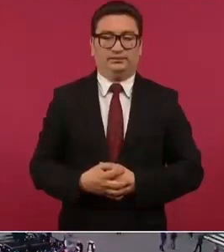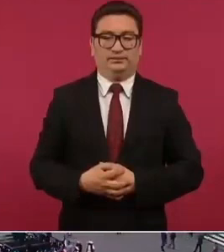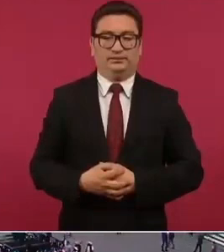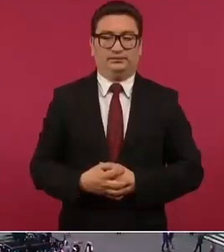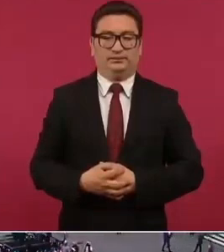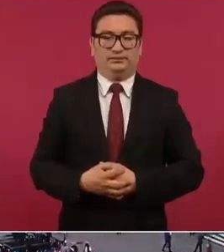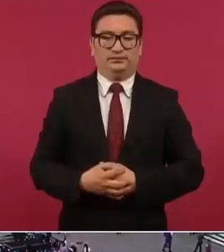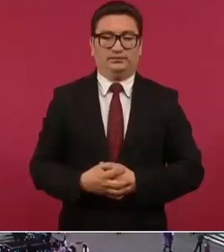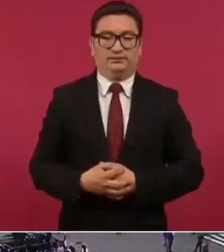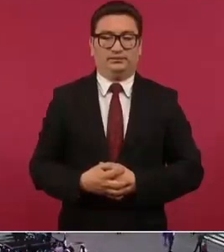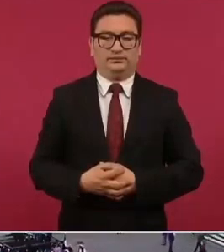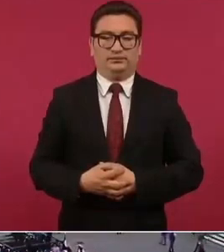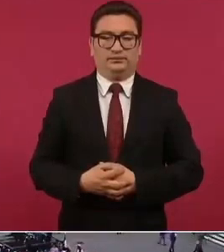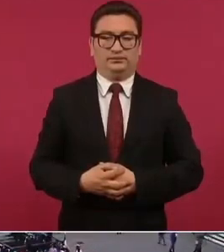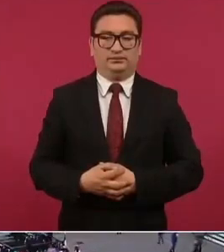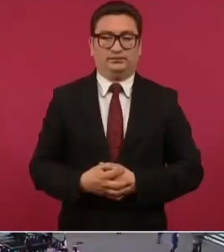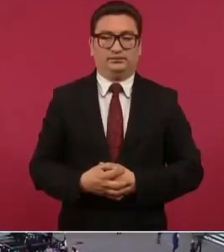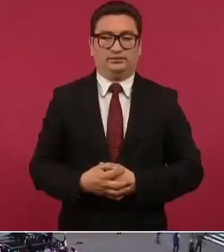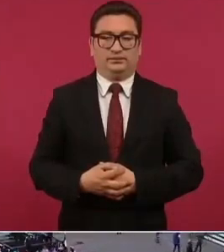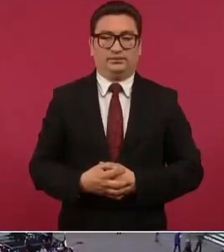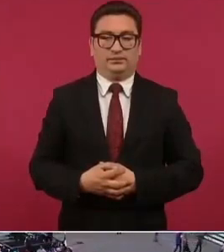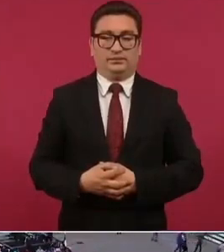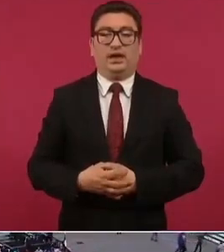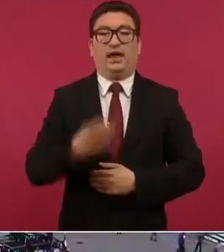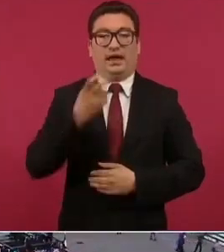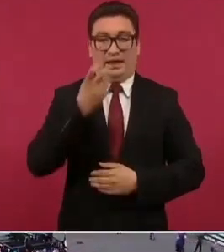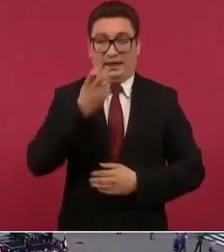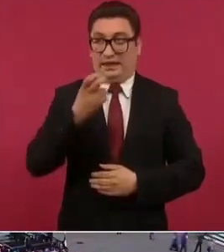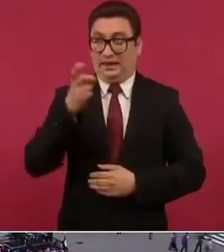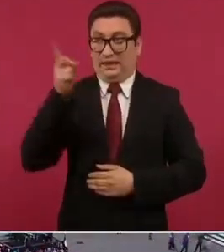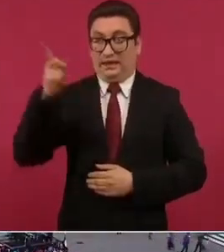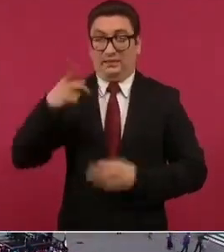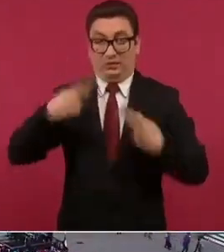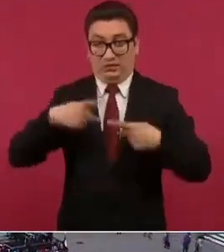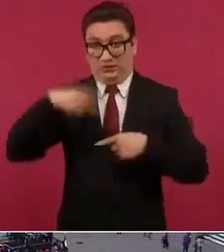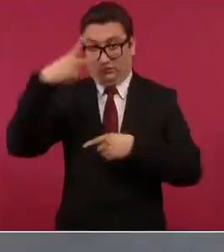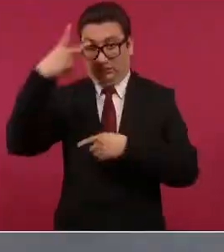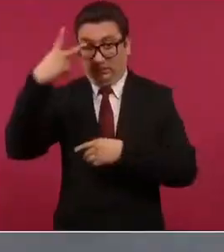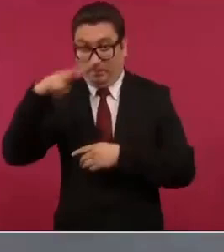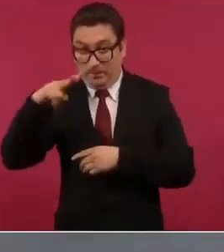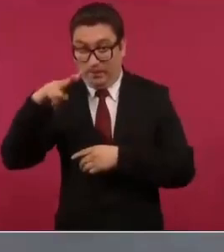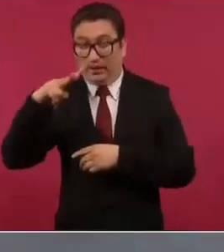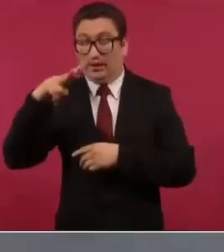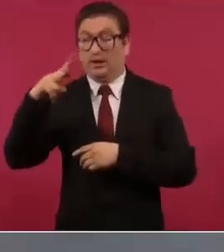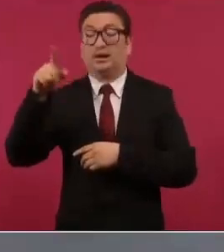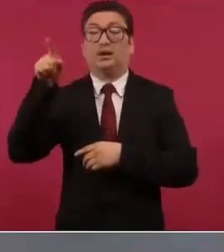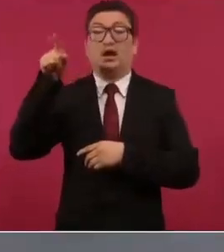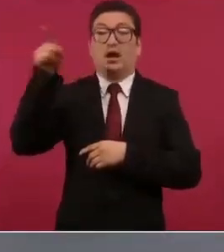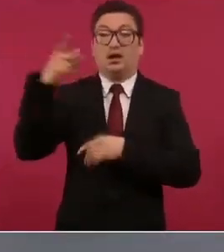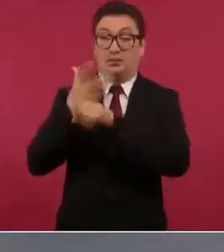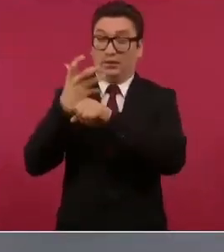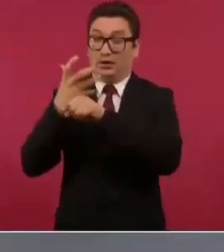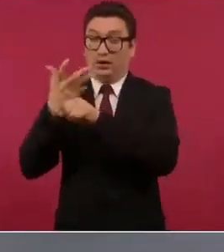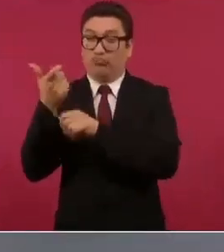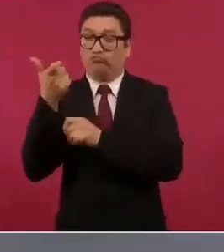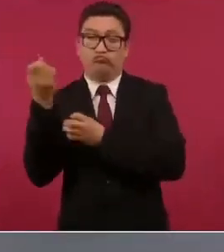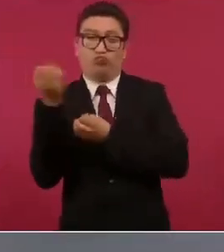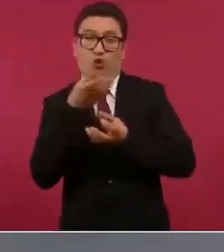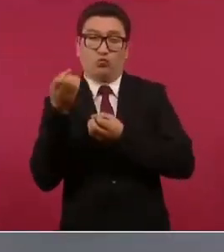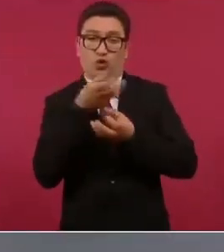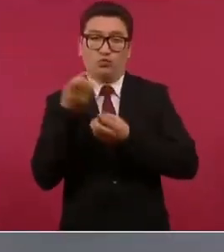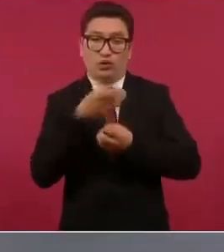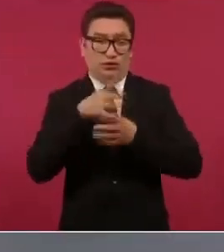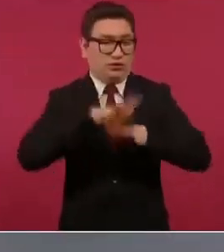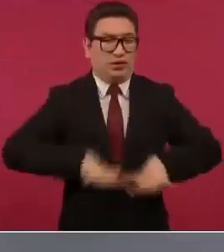con ese apoyo que llega abajo a 10 millones de familias de